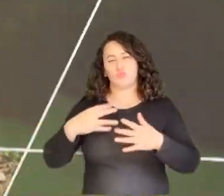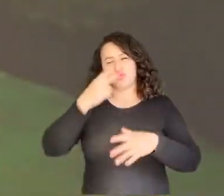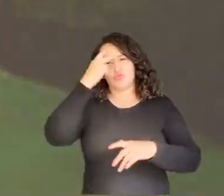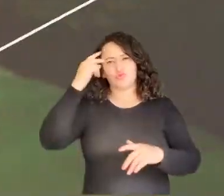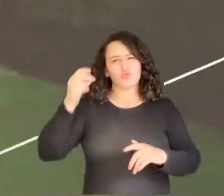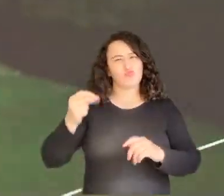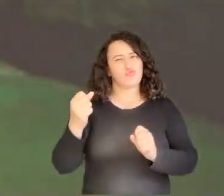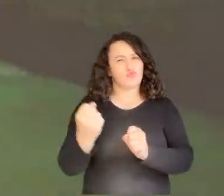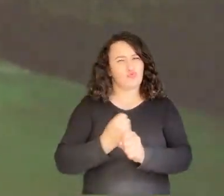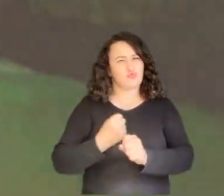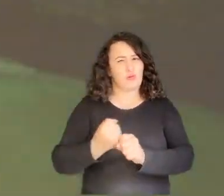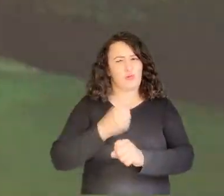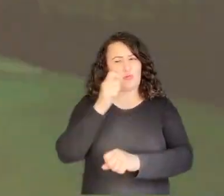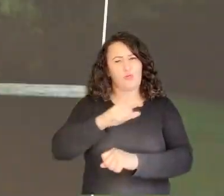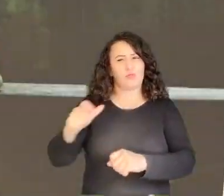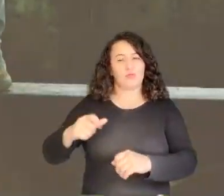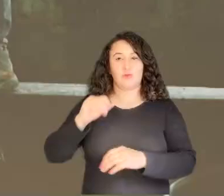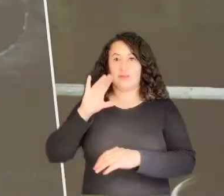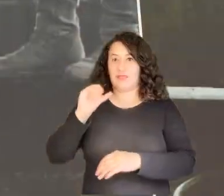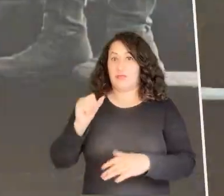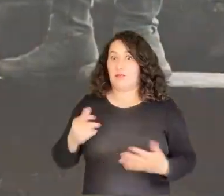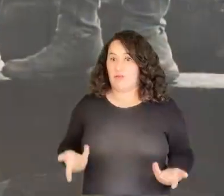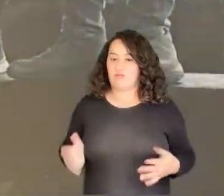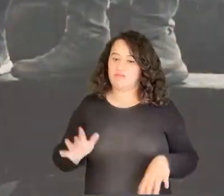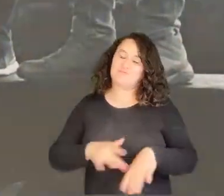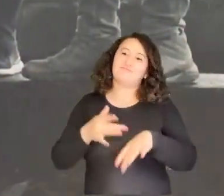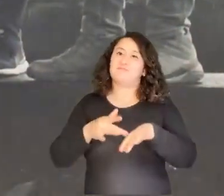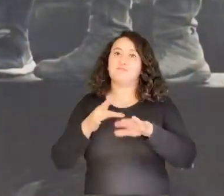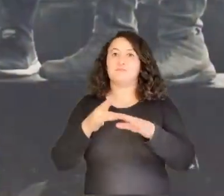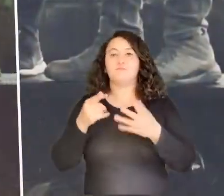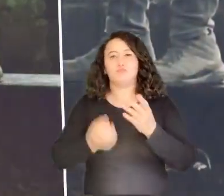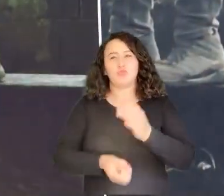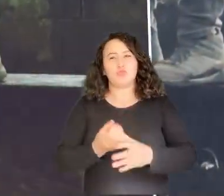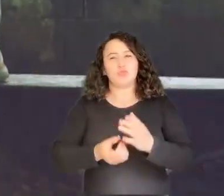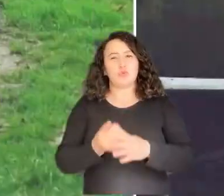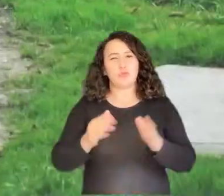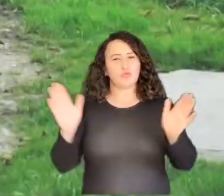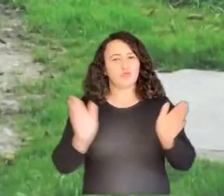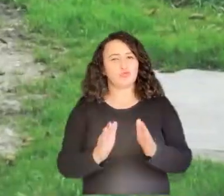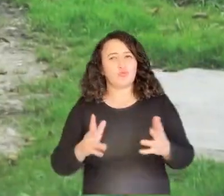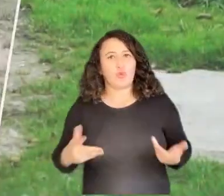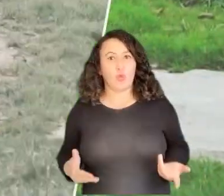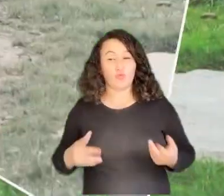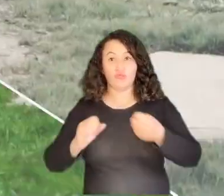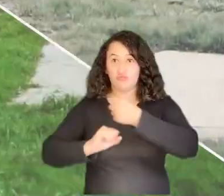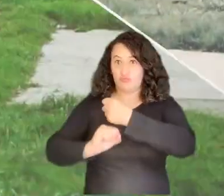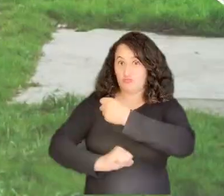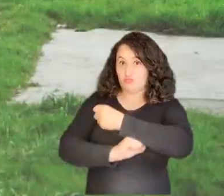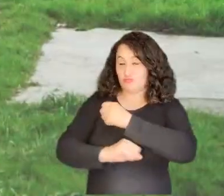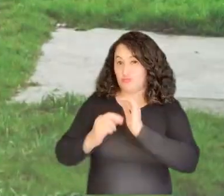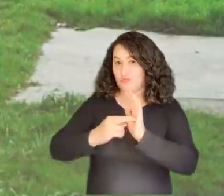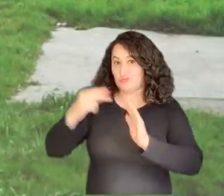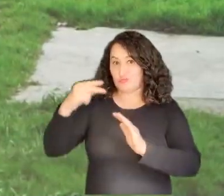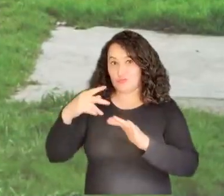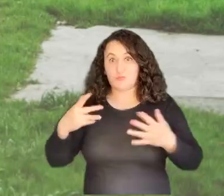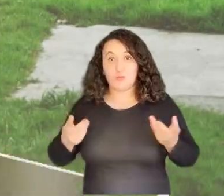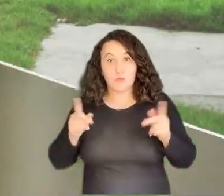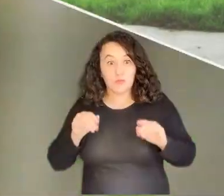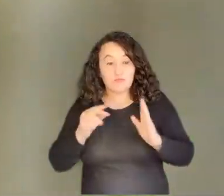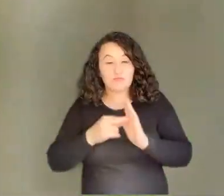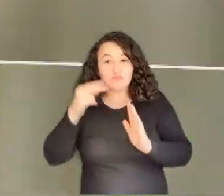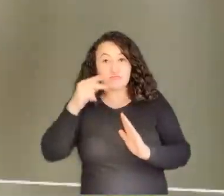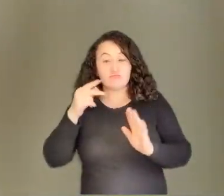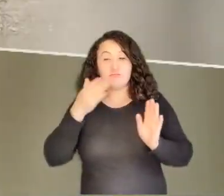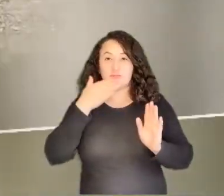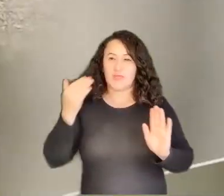quehacer de los funcionarios del instituto, estimulando a los pequeños productores pecuarios para que se fortalezcan técnicamente y puedan mejorar